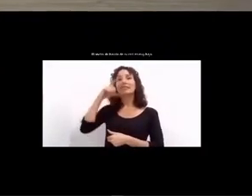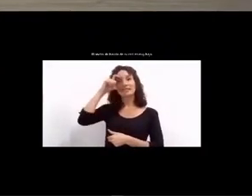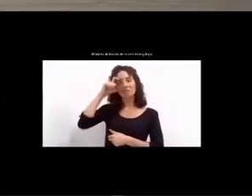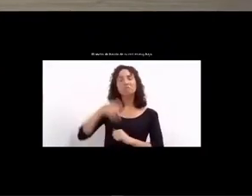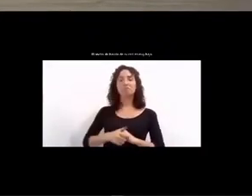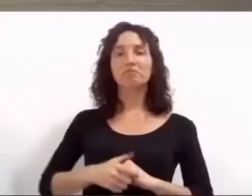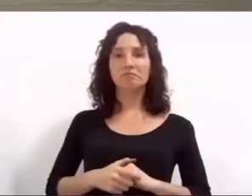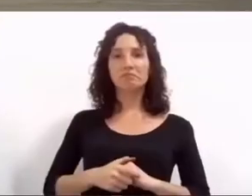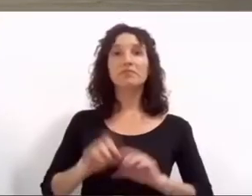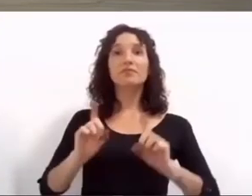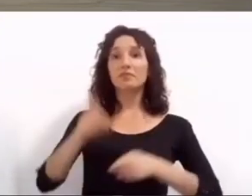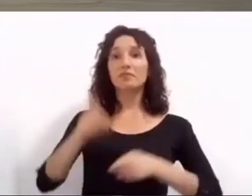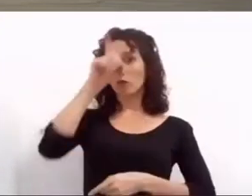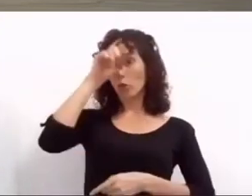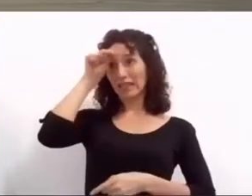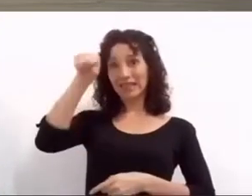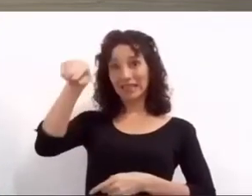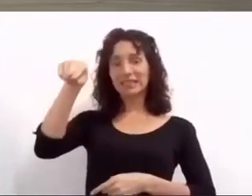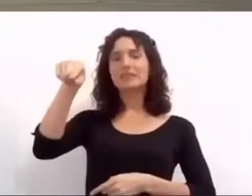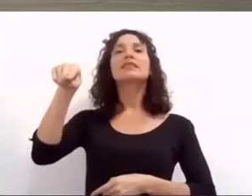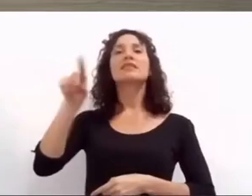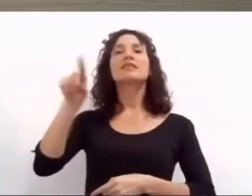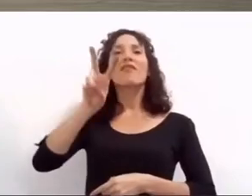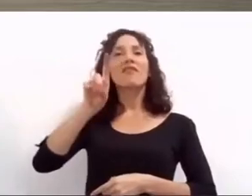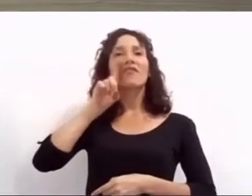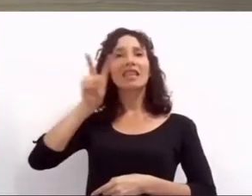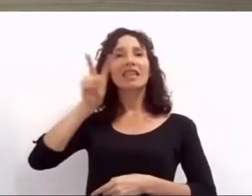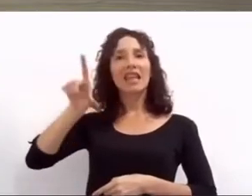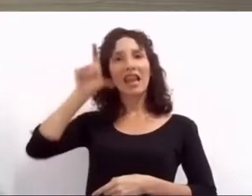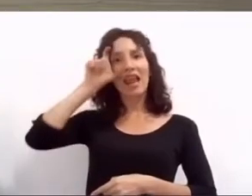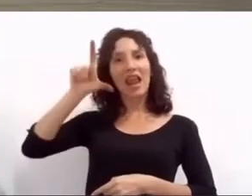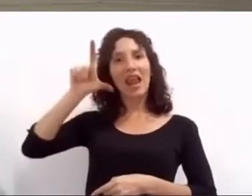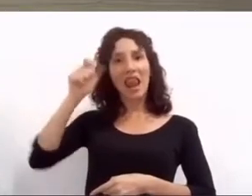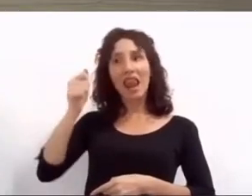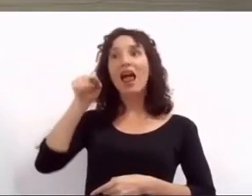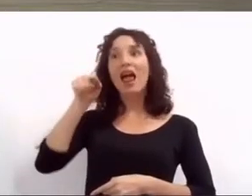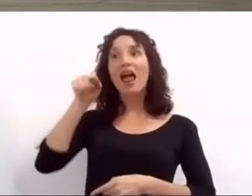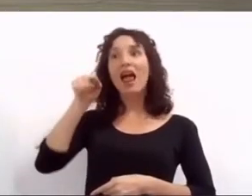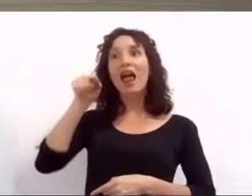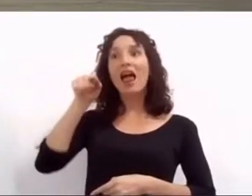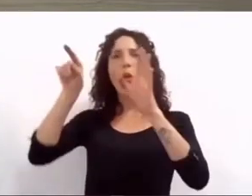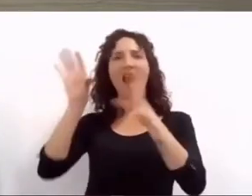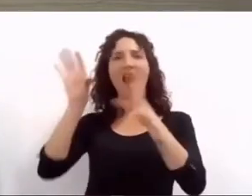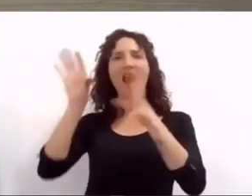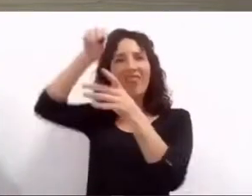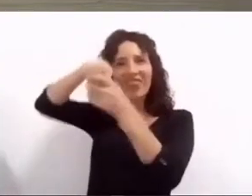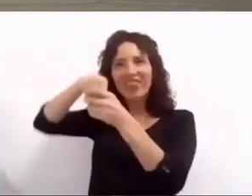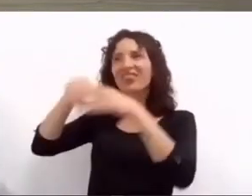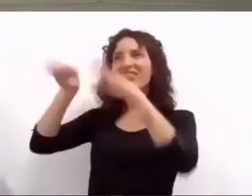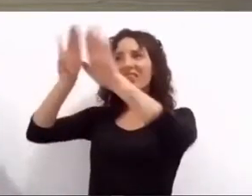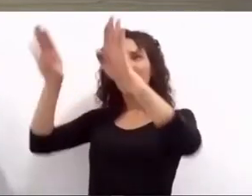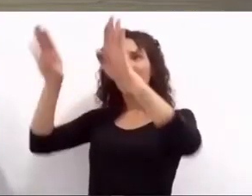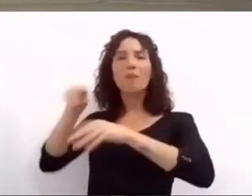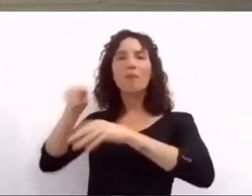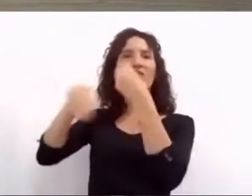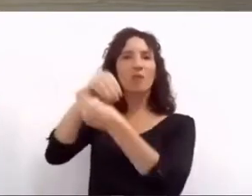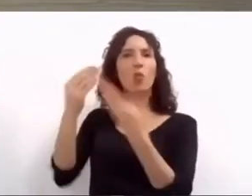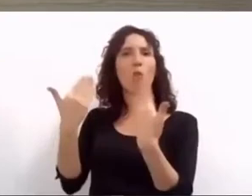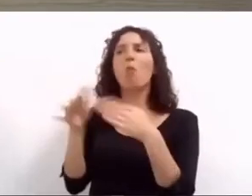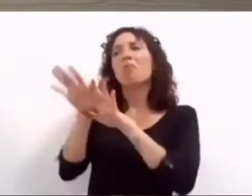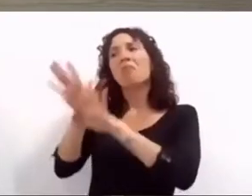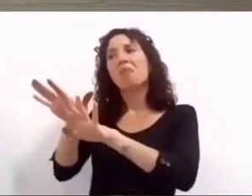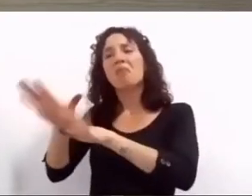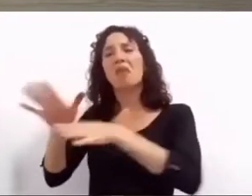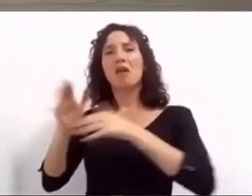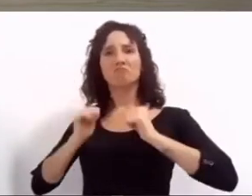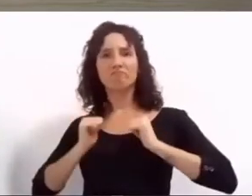sala 5 del hospital Vilela para que los padres tengan un espacio para acompañar la internación de su hijo o hija en